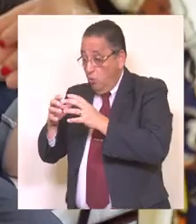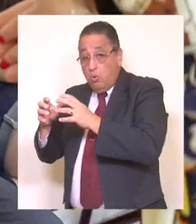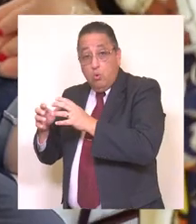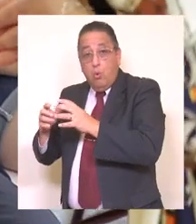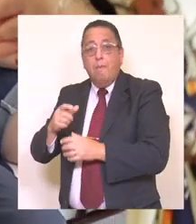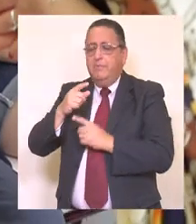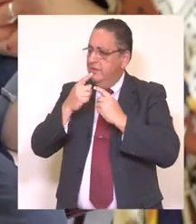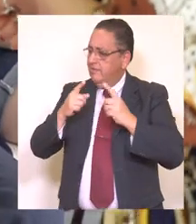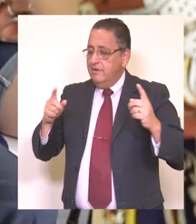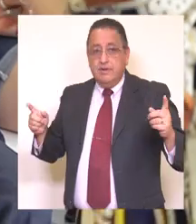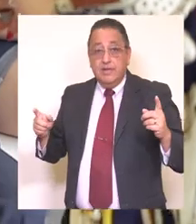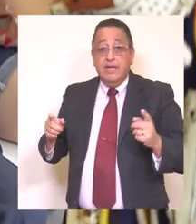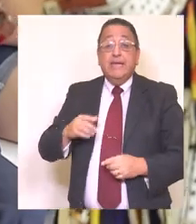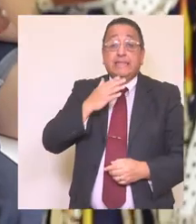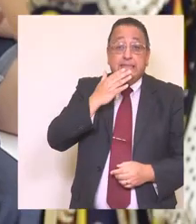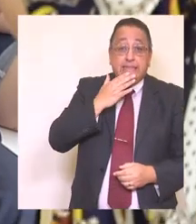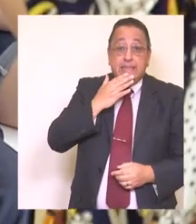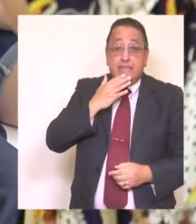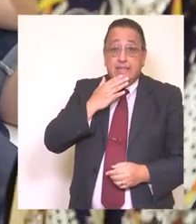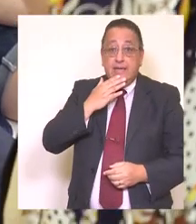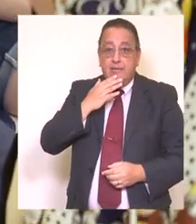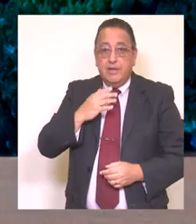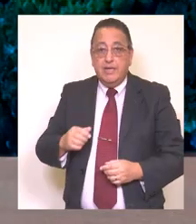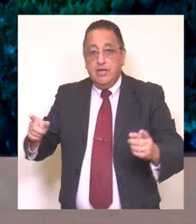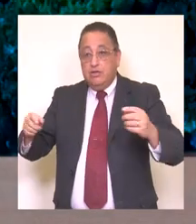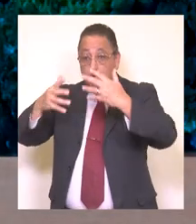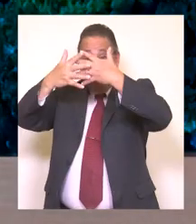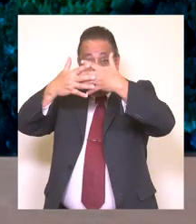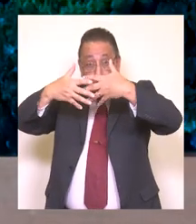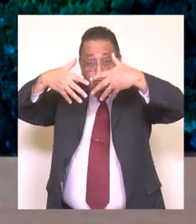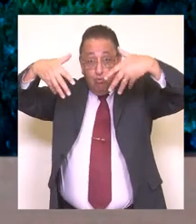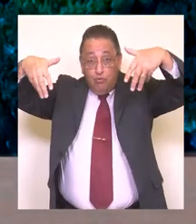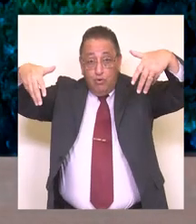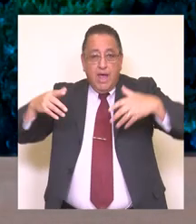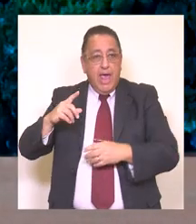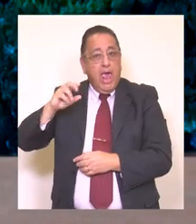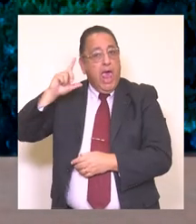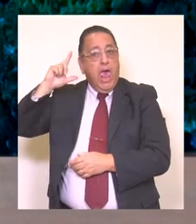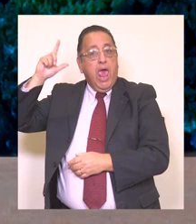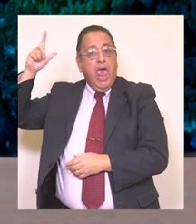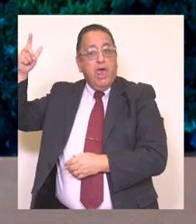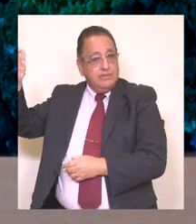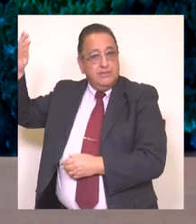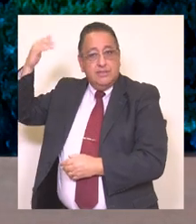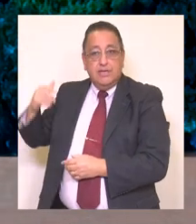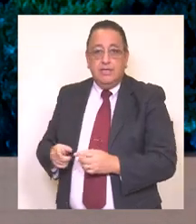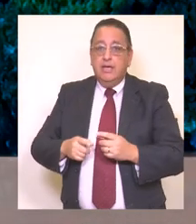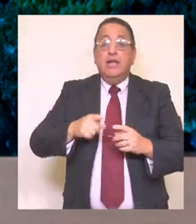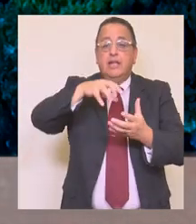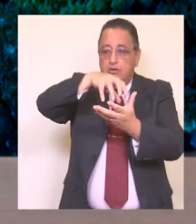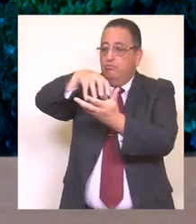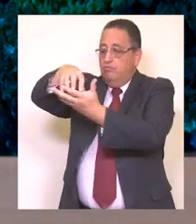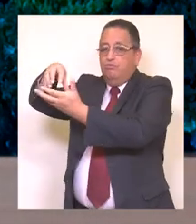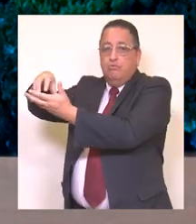nuestro taller de teatro Ecos del Pasado que también se presentó en otros lugares de la región. Asimismo, durante el